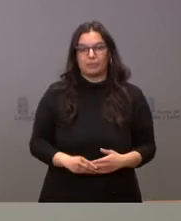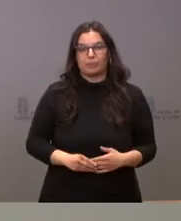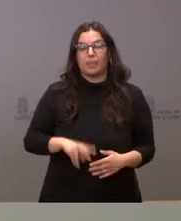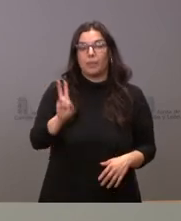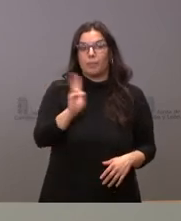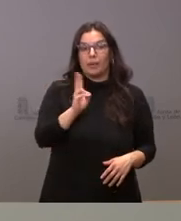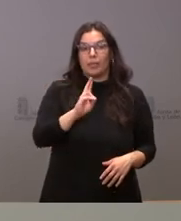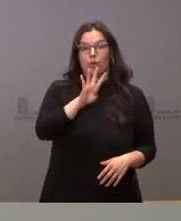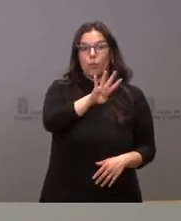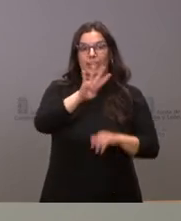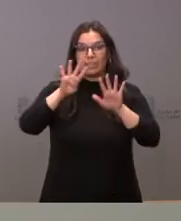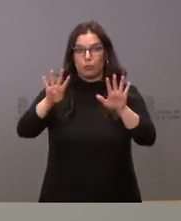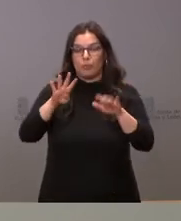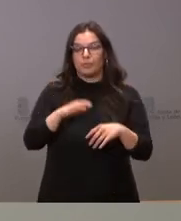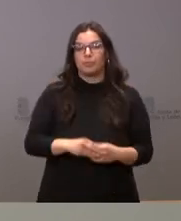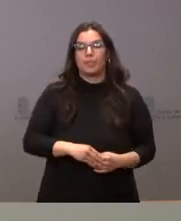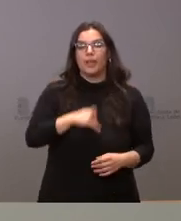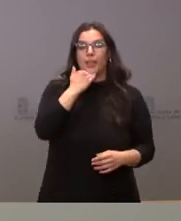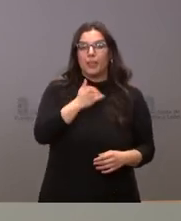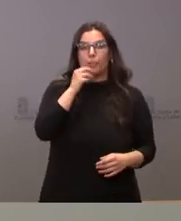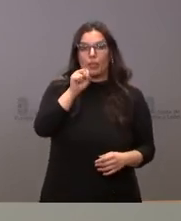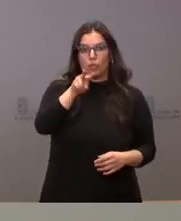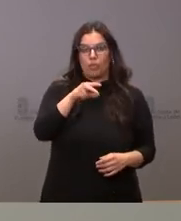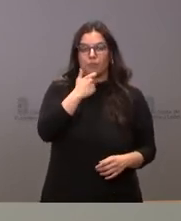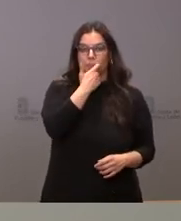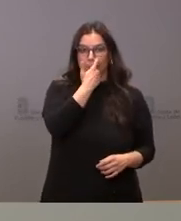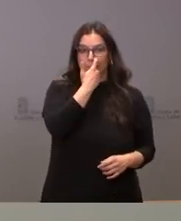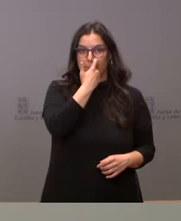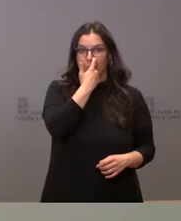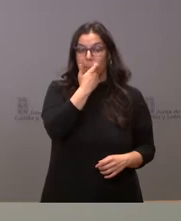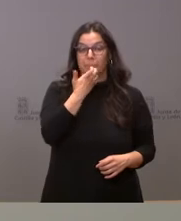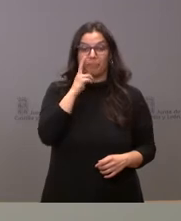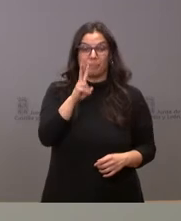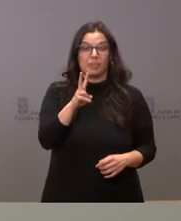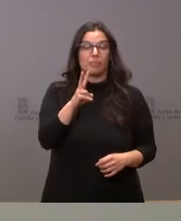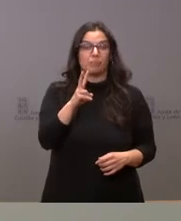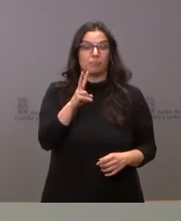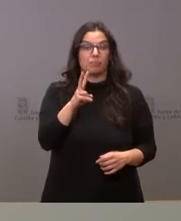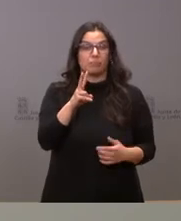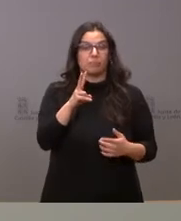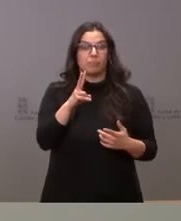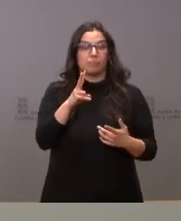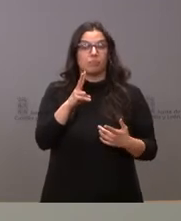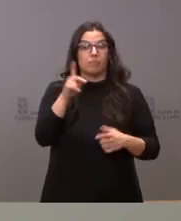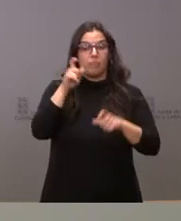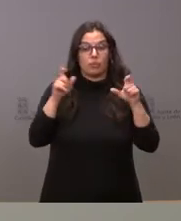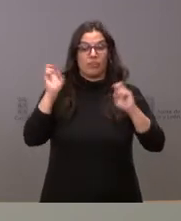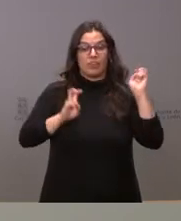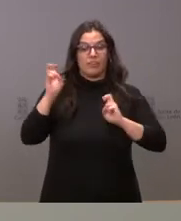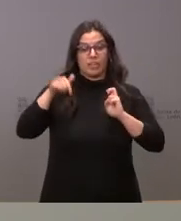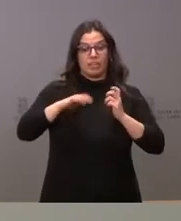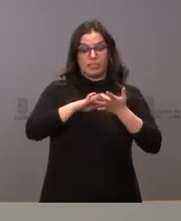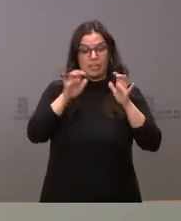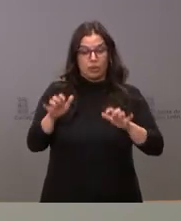en Valladolid cuarenta y nueve y en Zamora doce. Ven ustedes que dentro de las personas que están llegando a Castilla y León,